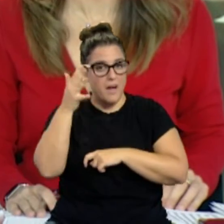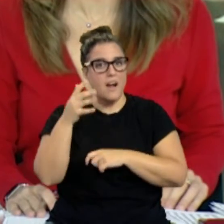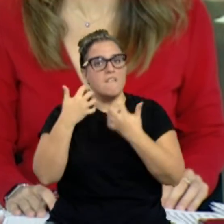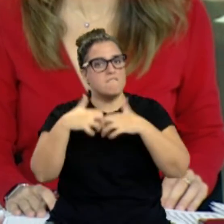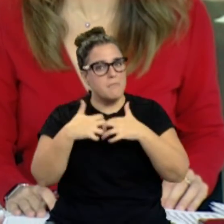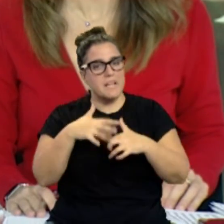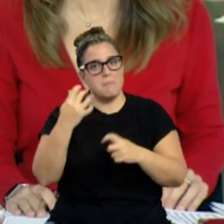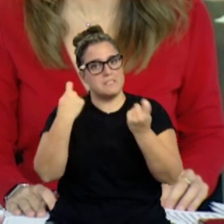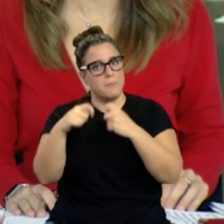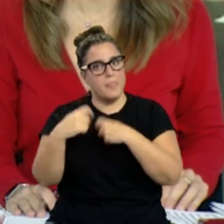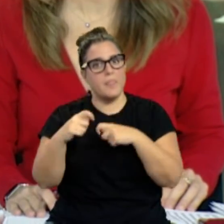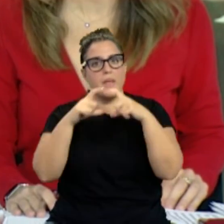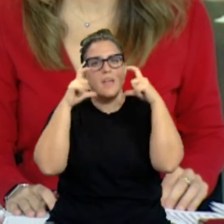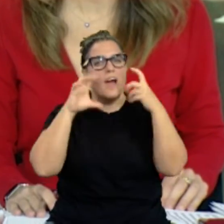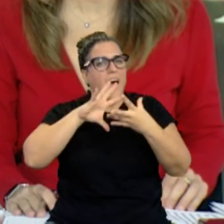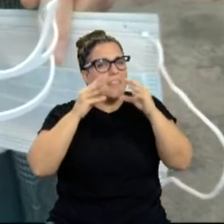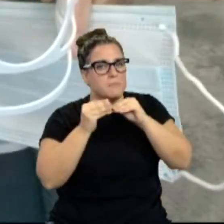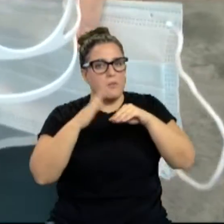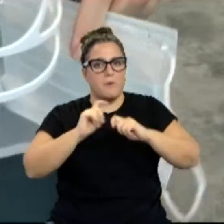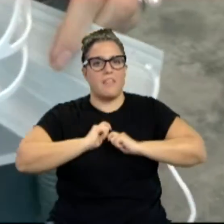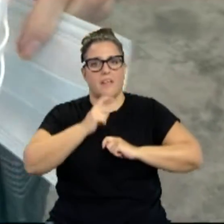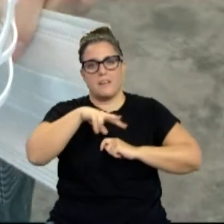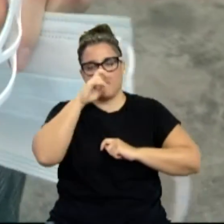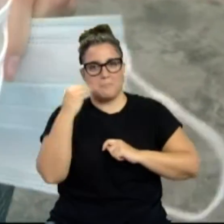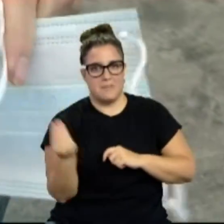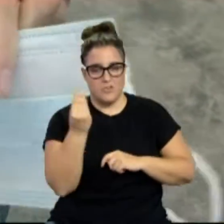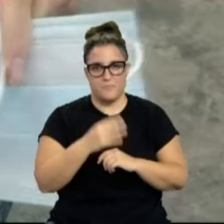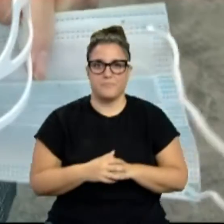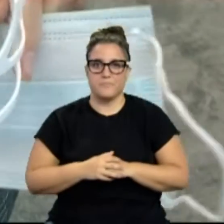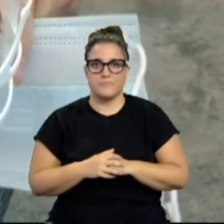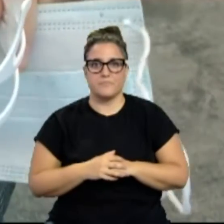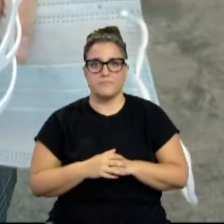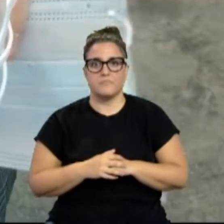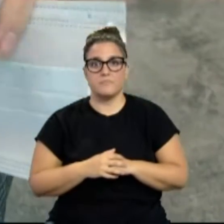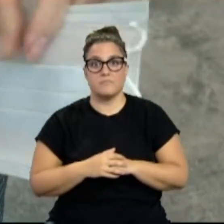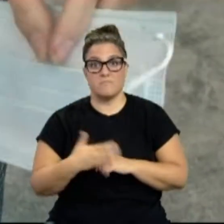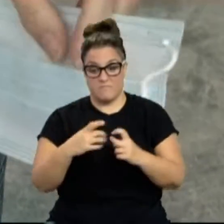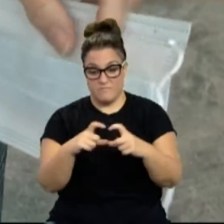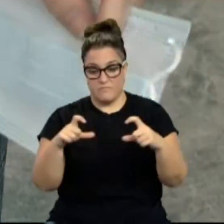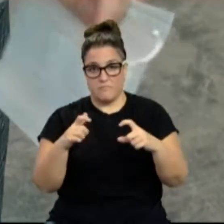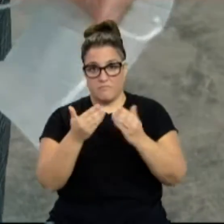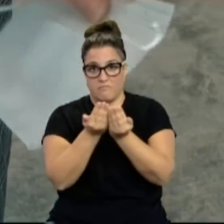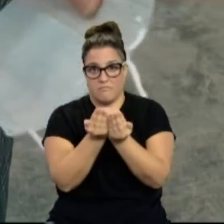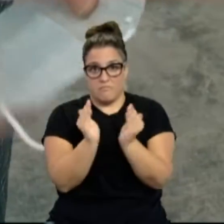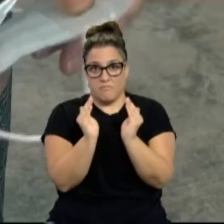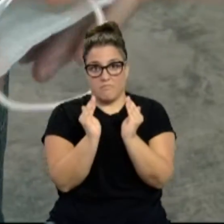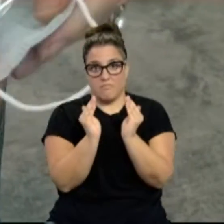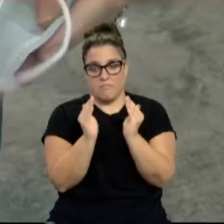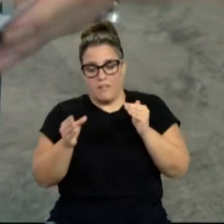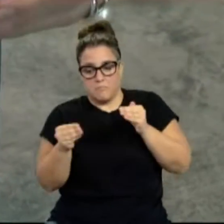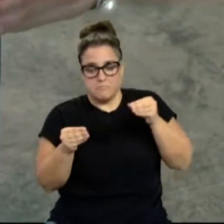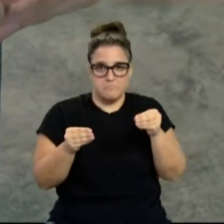adaptador que permite respirar mejor. Esta es una pieza cóncava, ergonómica, que se adapta a la mascarilla